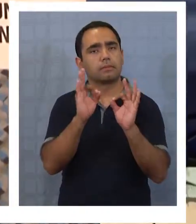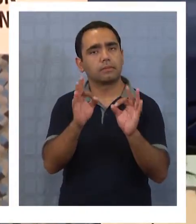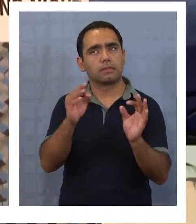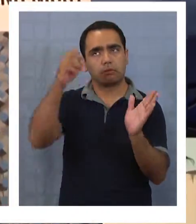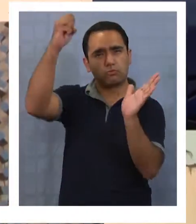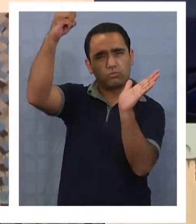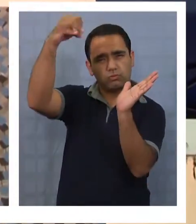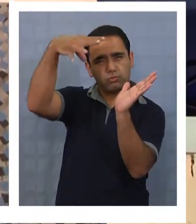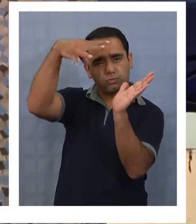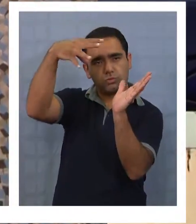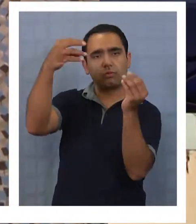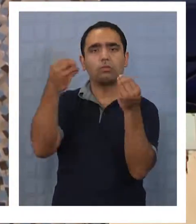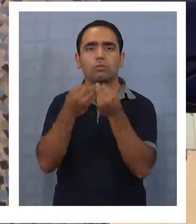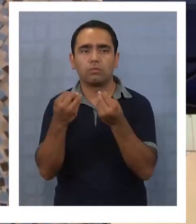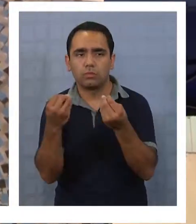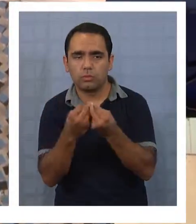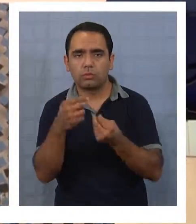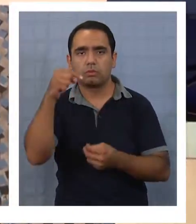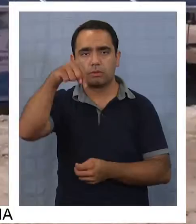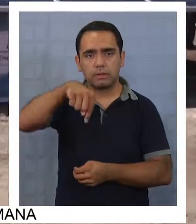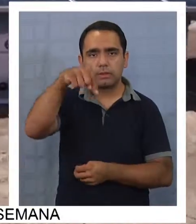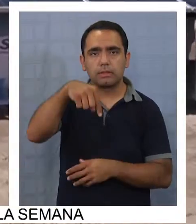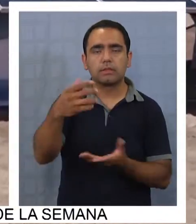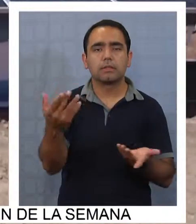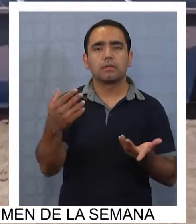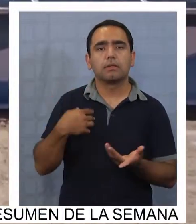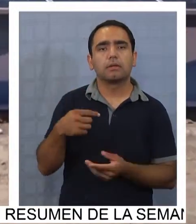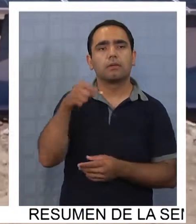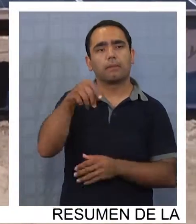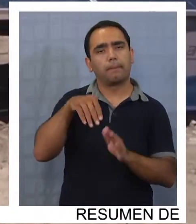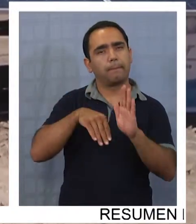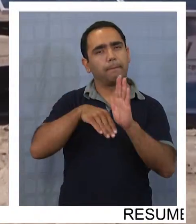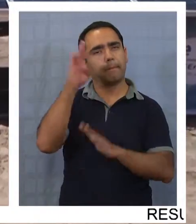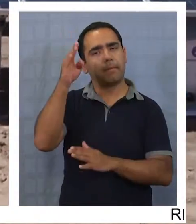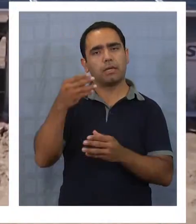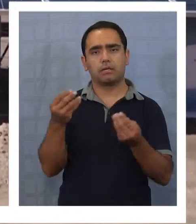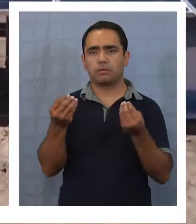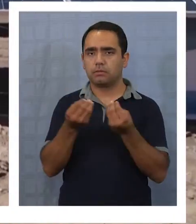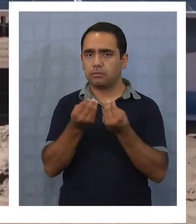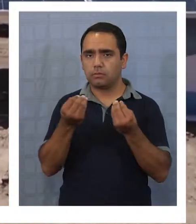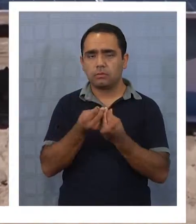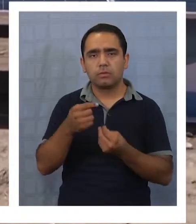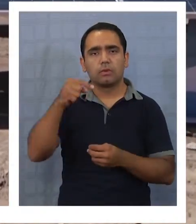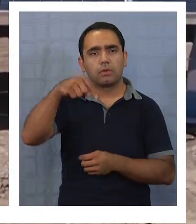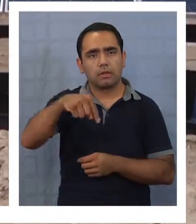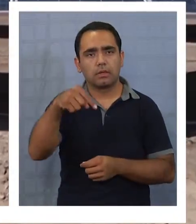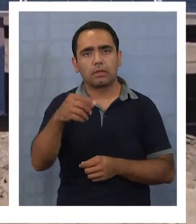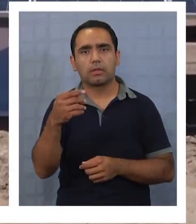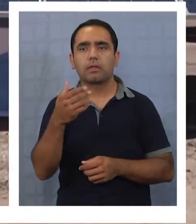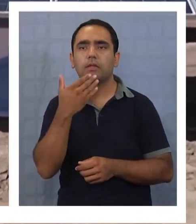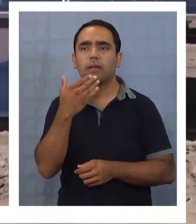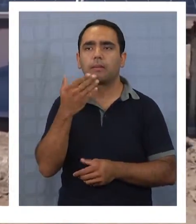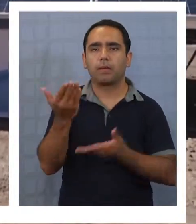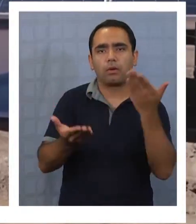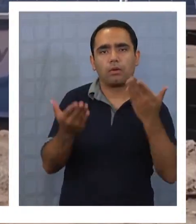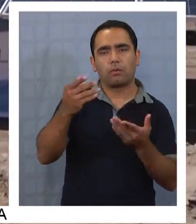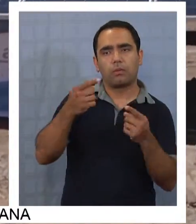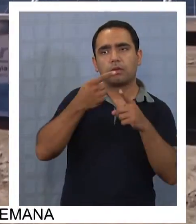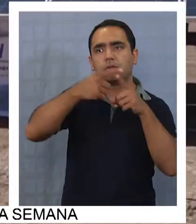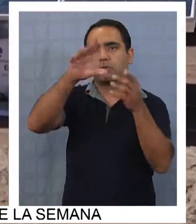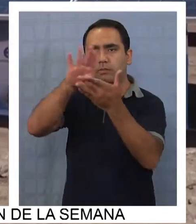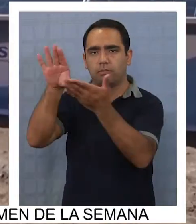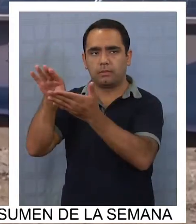alta radiación solar, que le ha posicionado como una de las con mayor dinamismo en inversión extranjera.